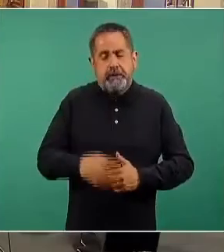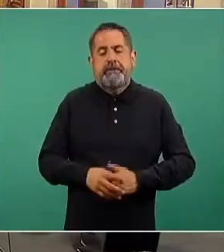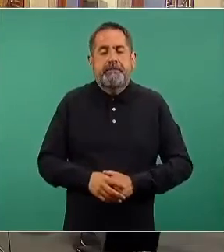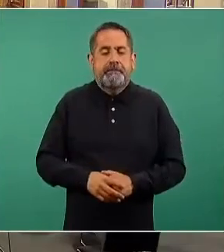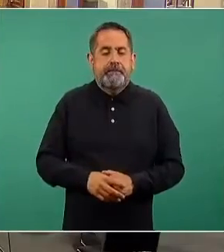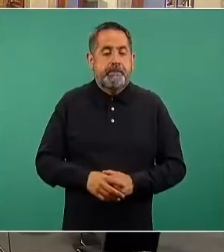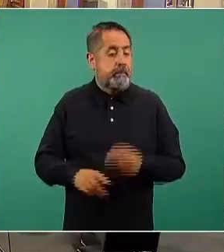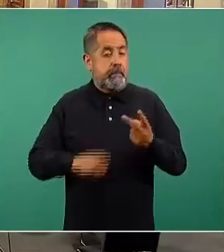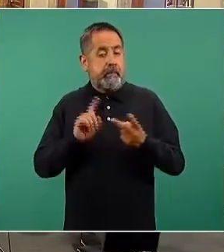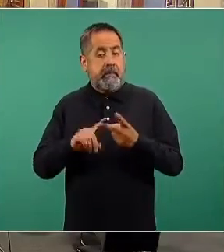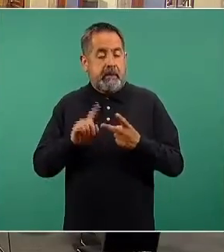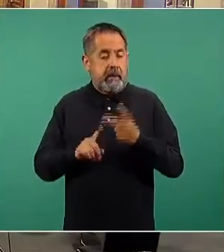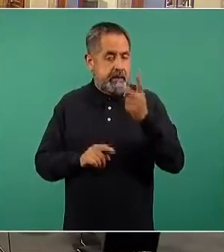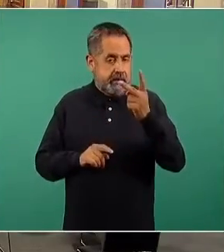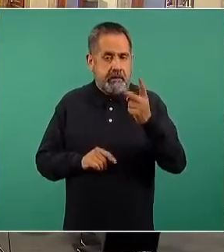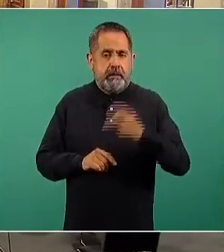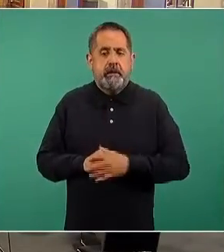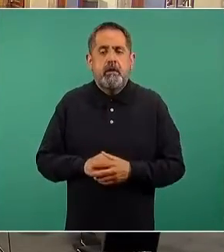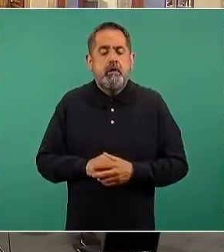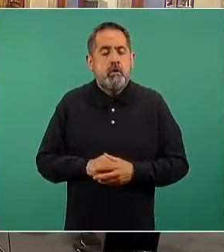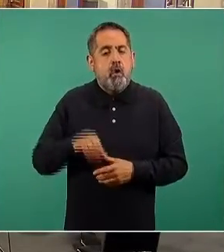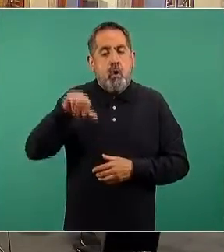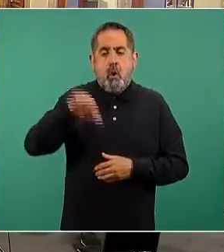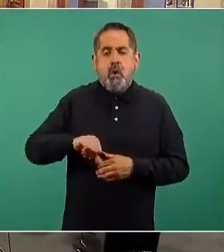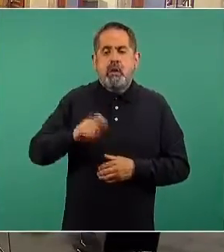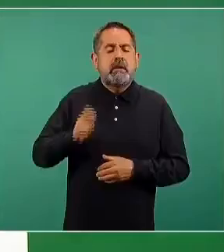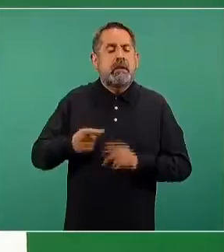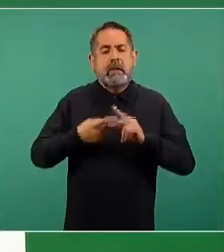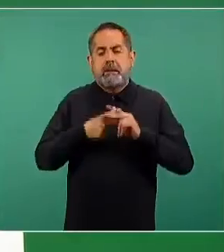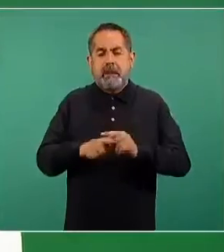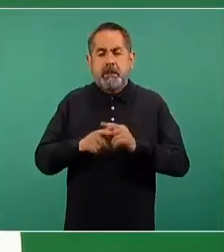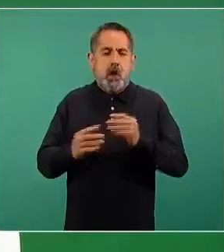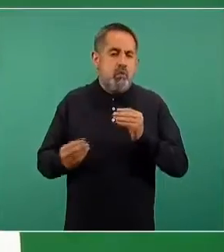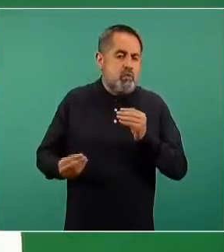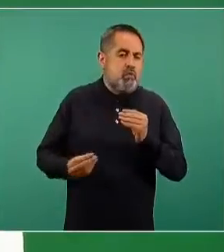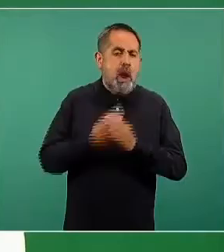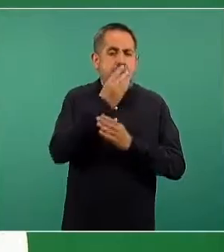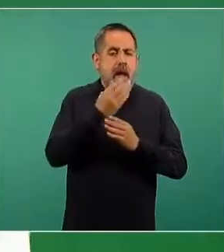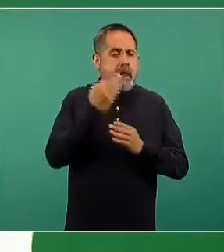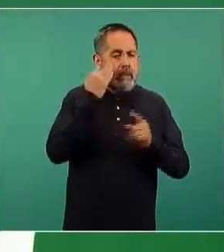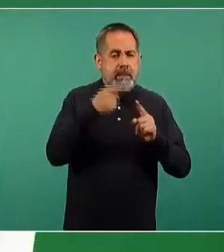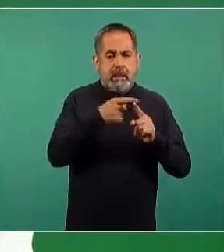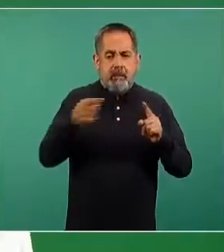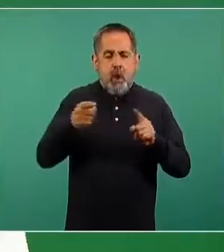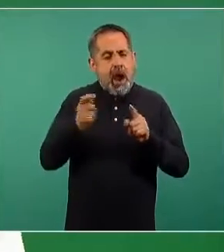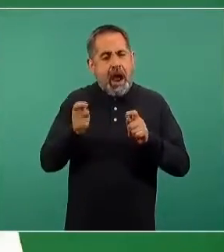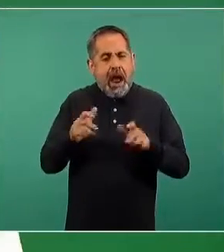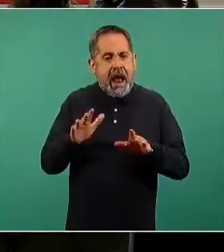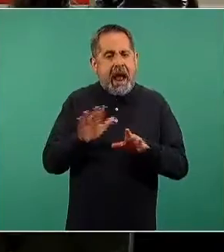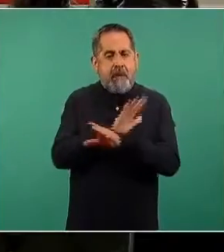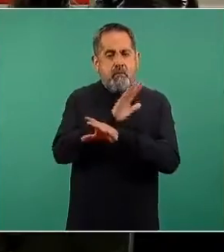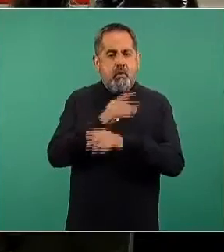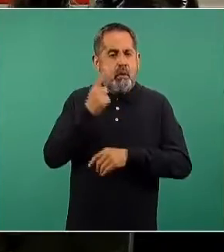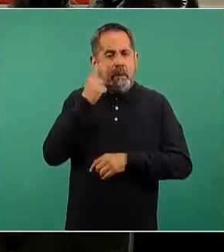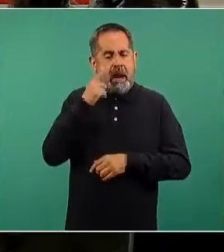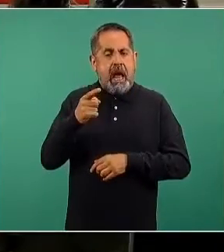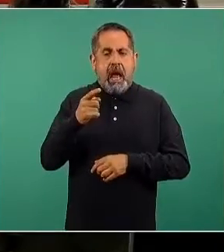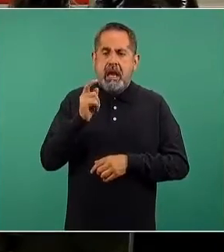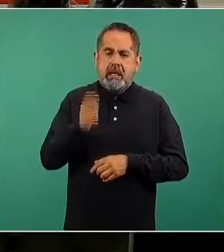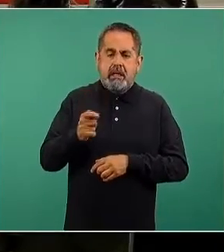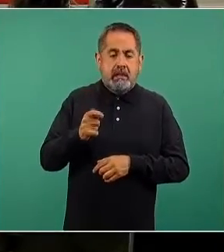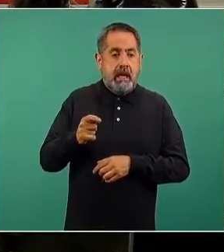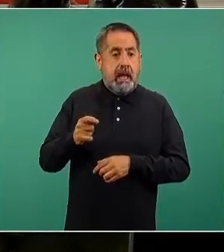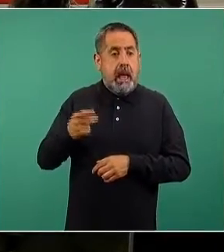El segundo elemento es, hoy vamos a iniciar un nuevo ciclo con un cambio de modalidad para abrir